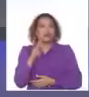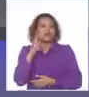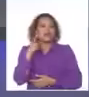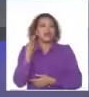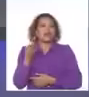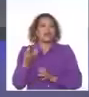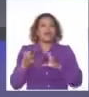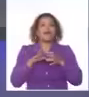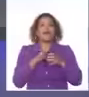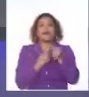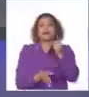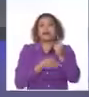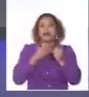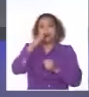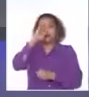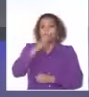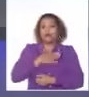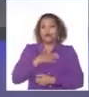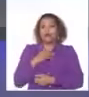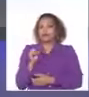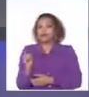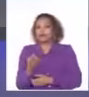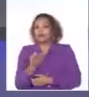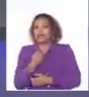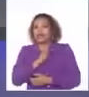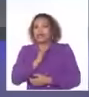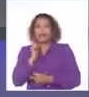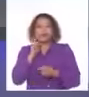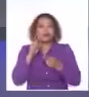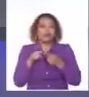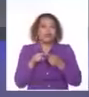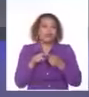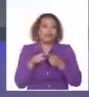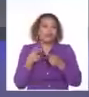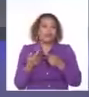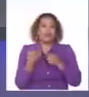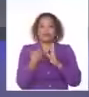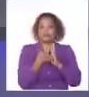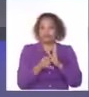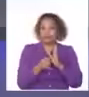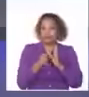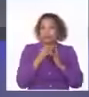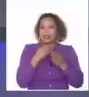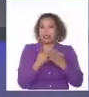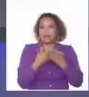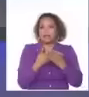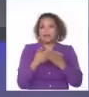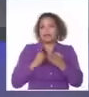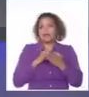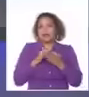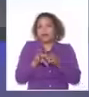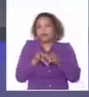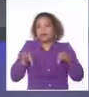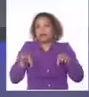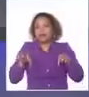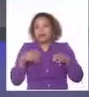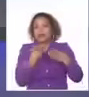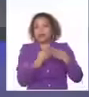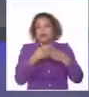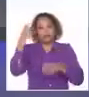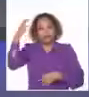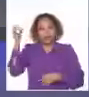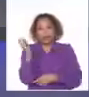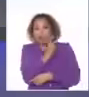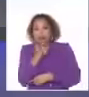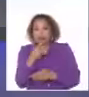de la realidad cubana al pretender separar artificialmente el sector privado del sector público cuando ambos forman parte del